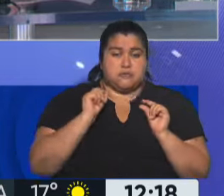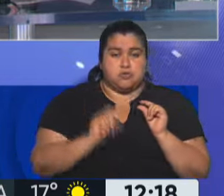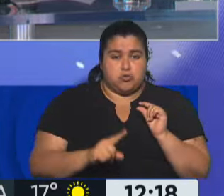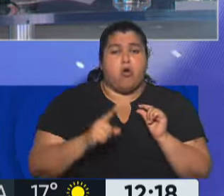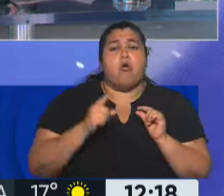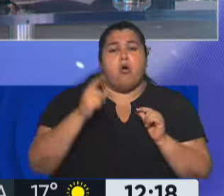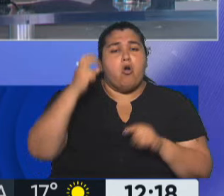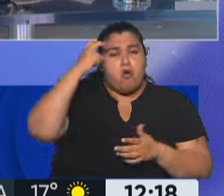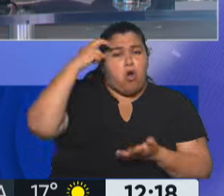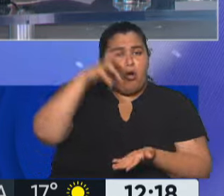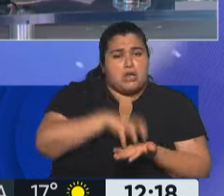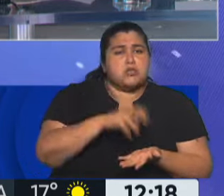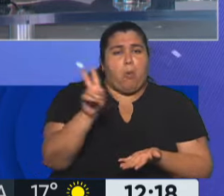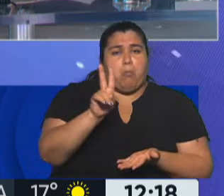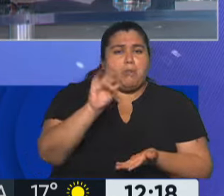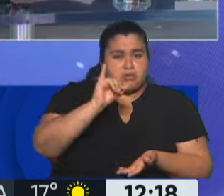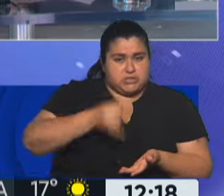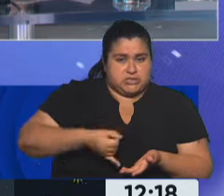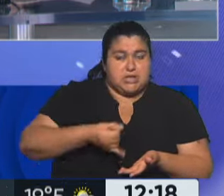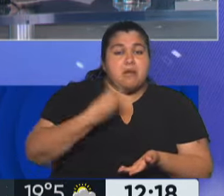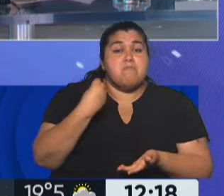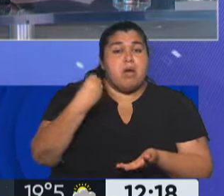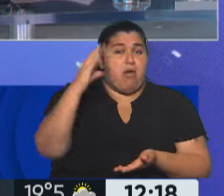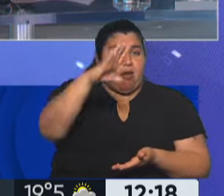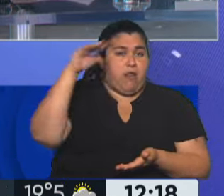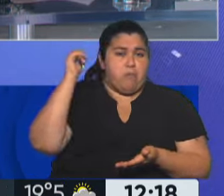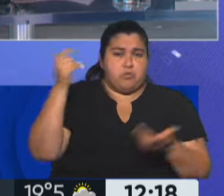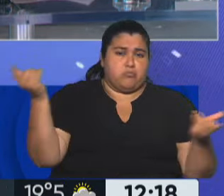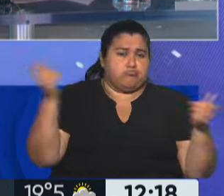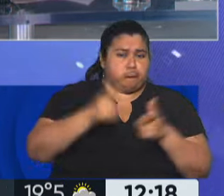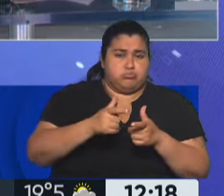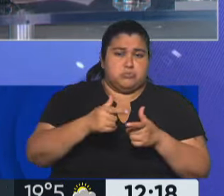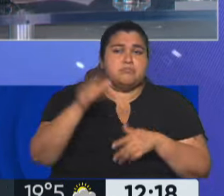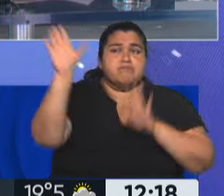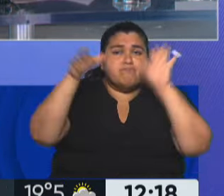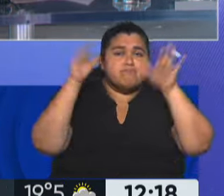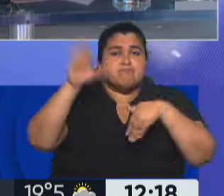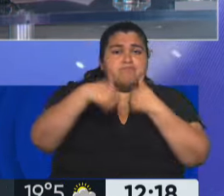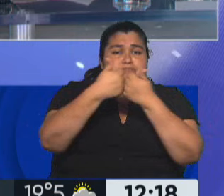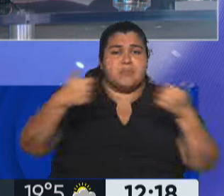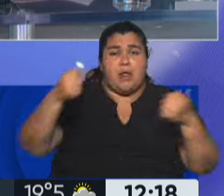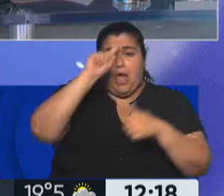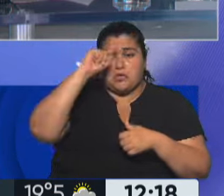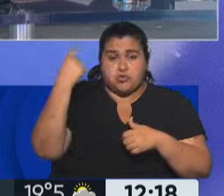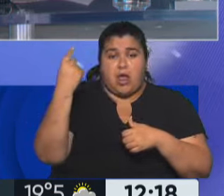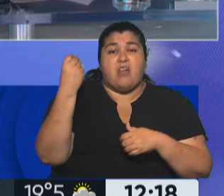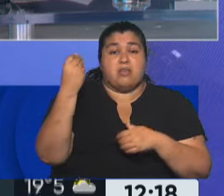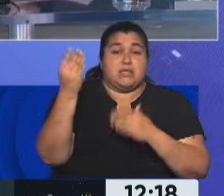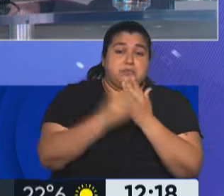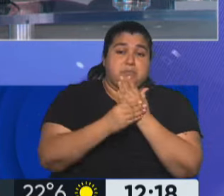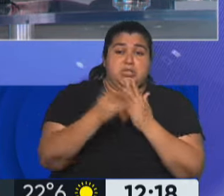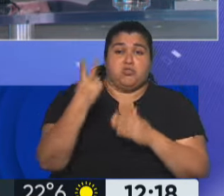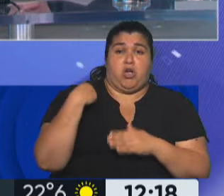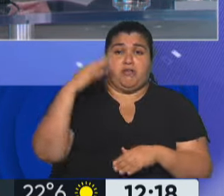habilitado para que rápidamente se convoque, convoque a las autoridades nacionales, es decir, al jefe de gabinete